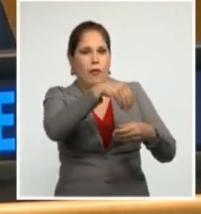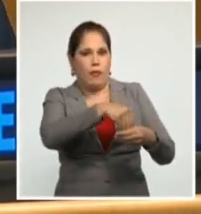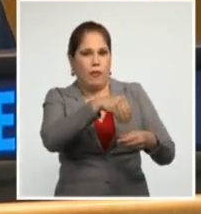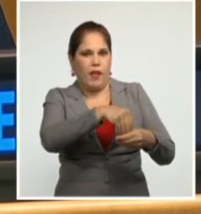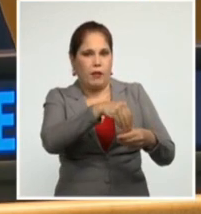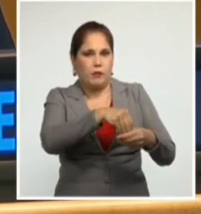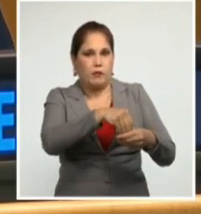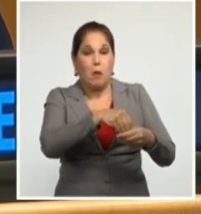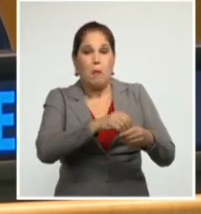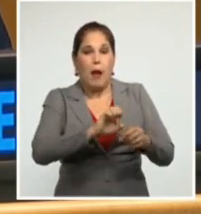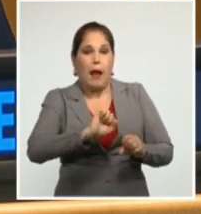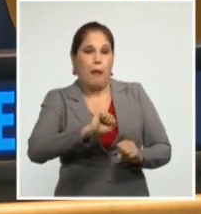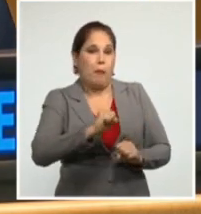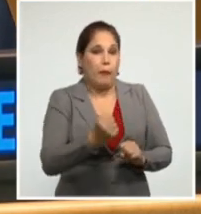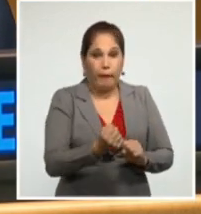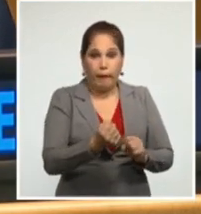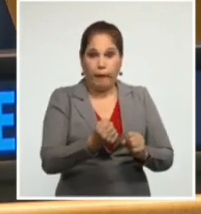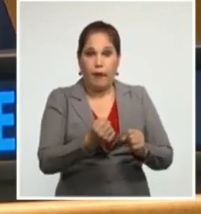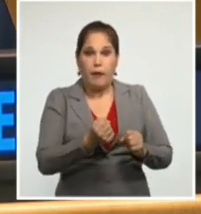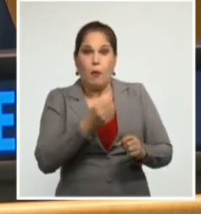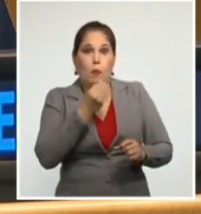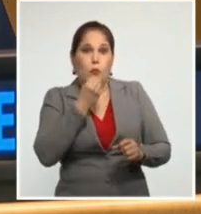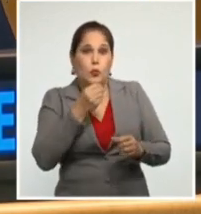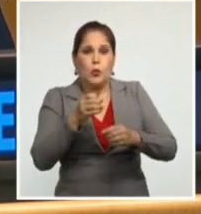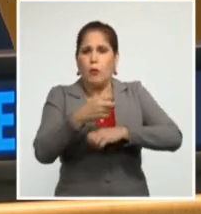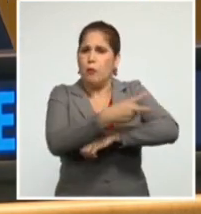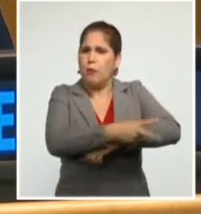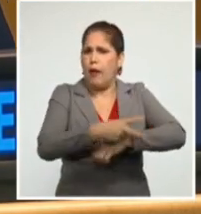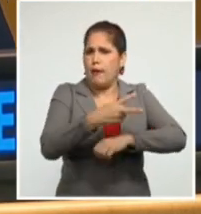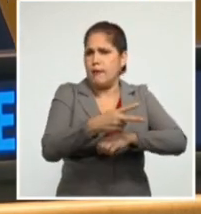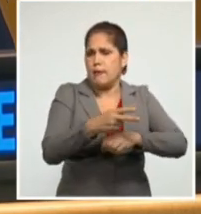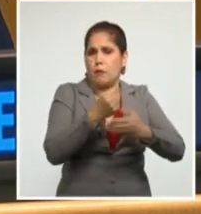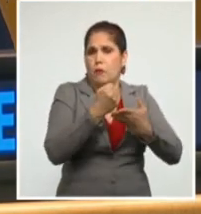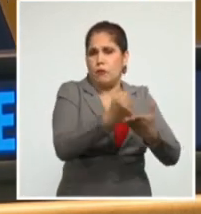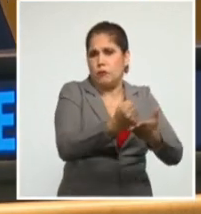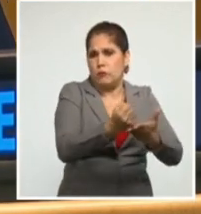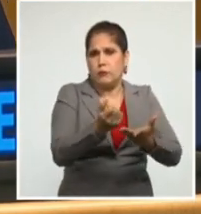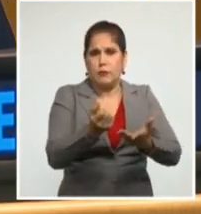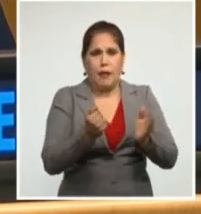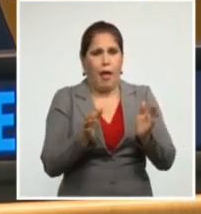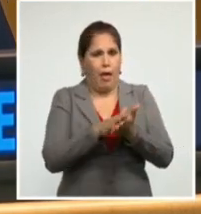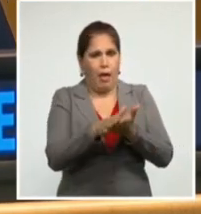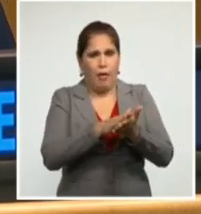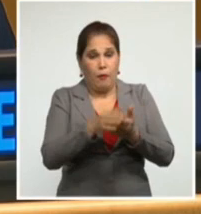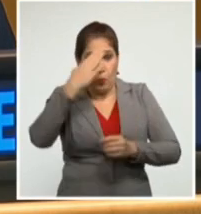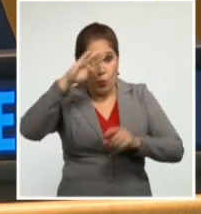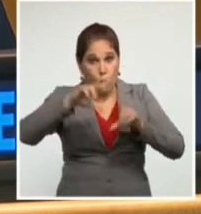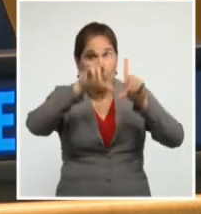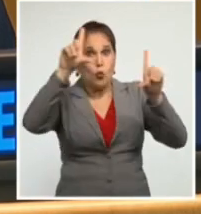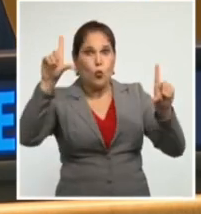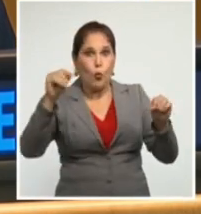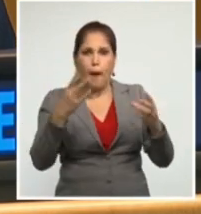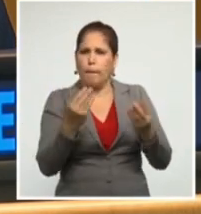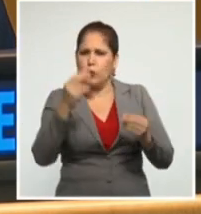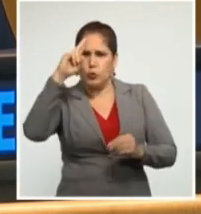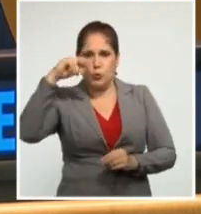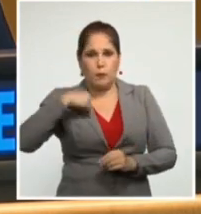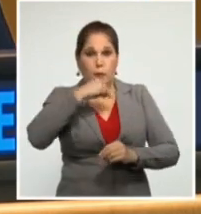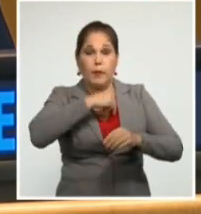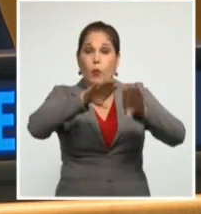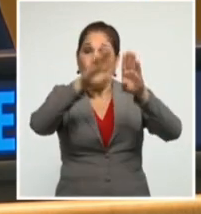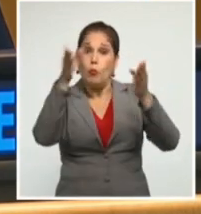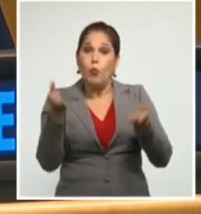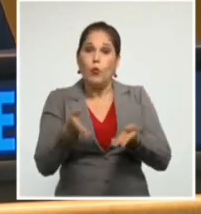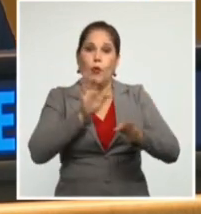extorsionar a decenas de países con enfermedad y sufrimiento, Cuba tiene miles de médicos en el mundo para defender